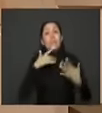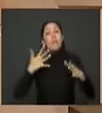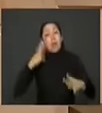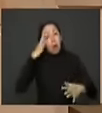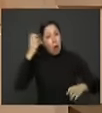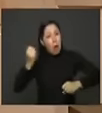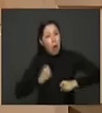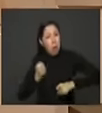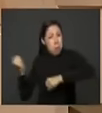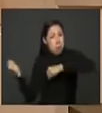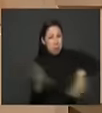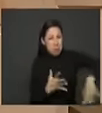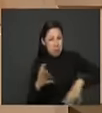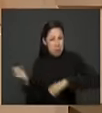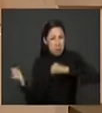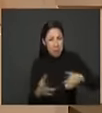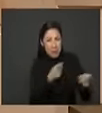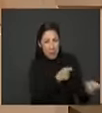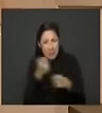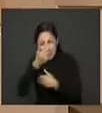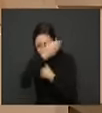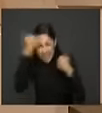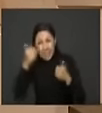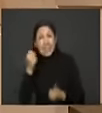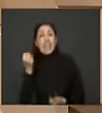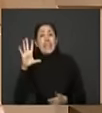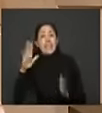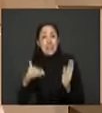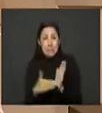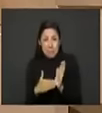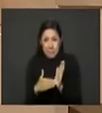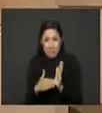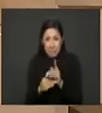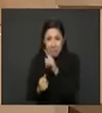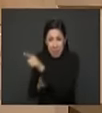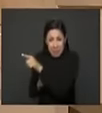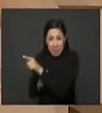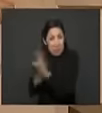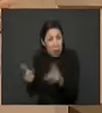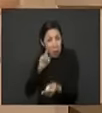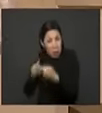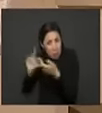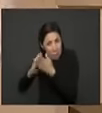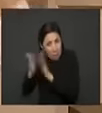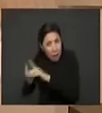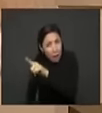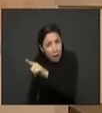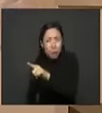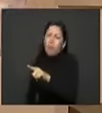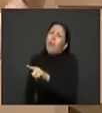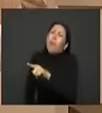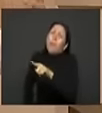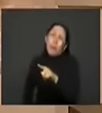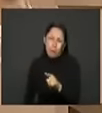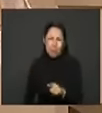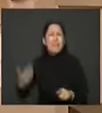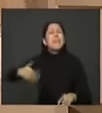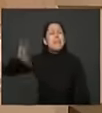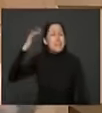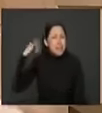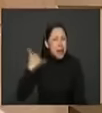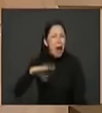a 15.000 combatientes de las FARC. Eso es relativamente fácil. En eso Colombia tiene experiencia e